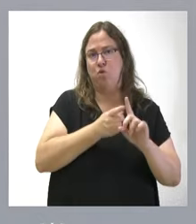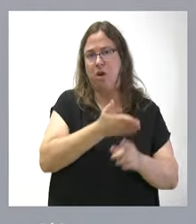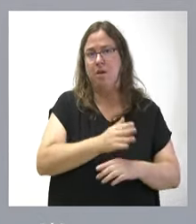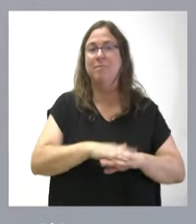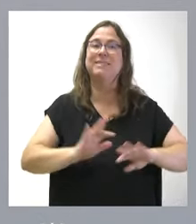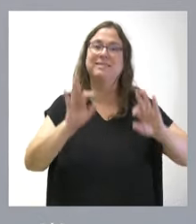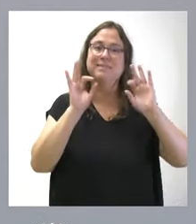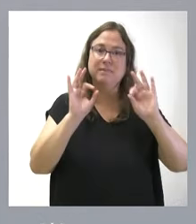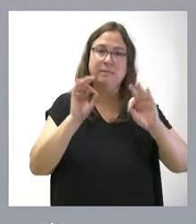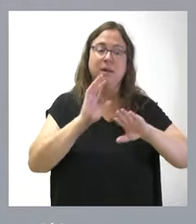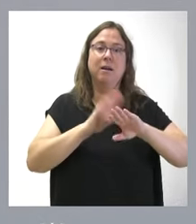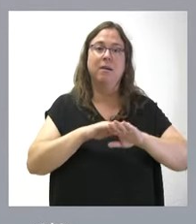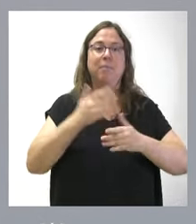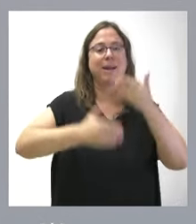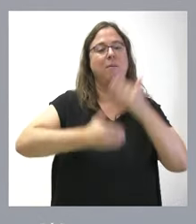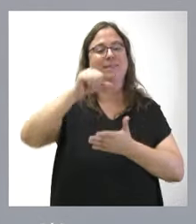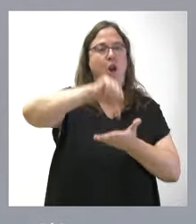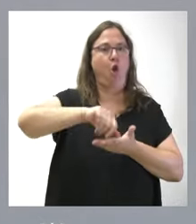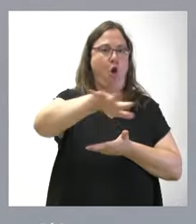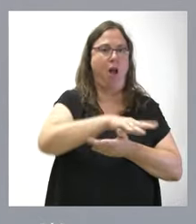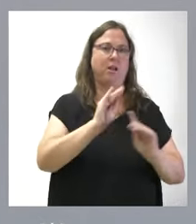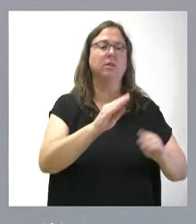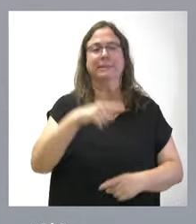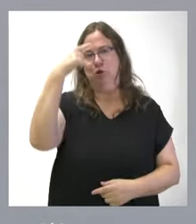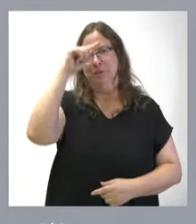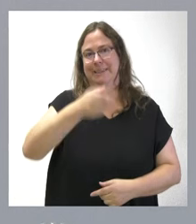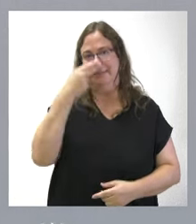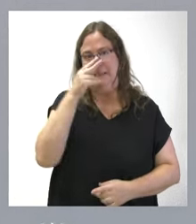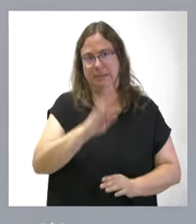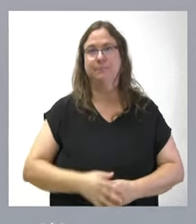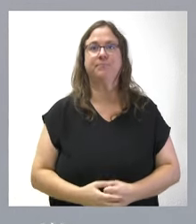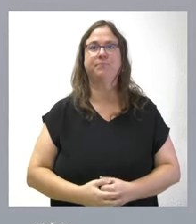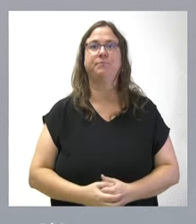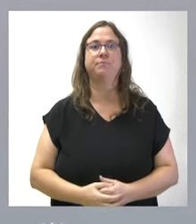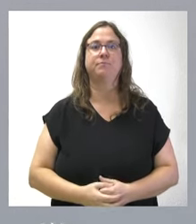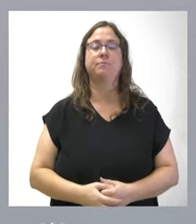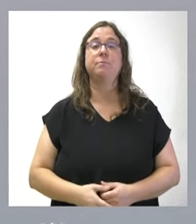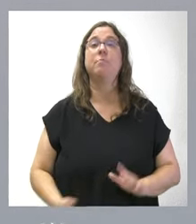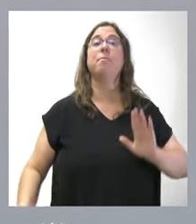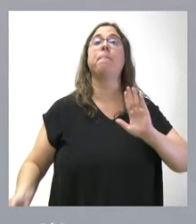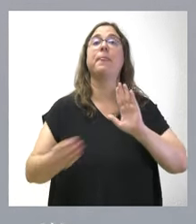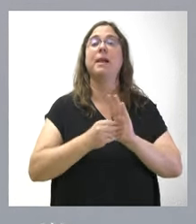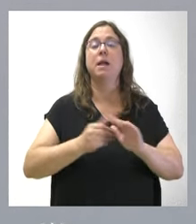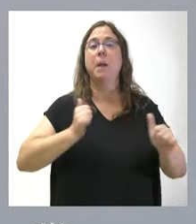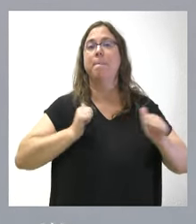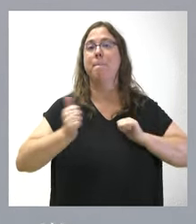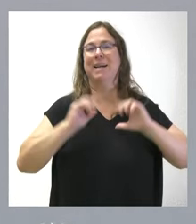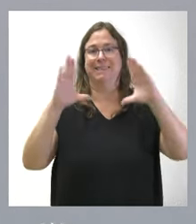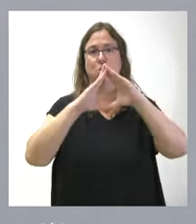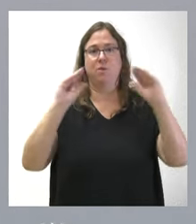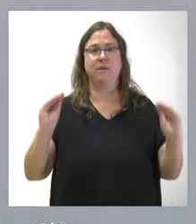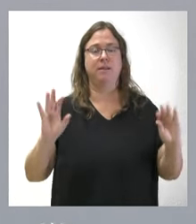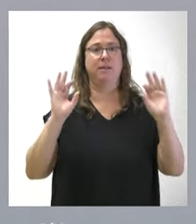especialmente, lógicamente, para la prensa de ámbito local. Yo sé que esto es muy de su interés. Para la implantación del máster universitario